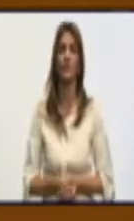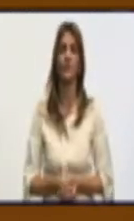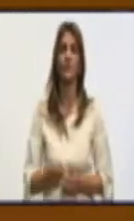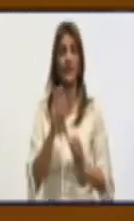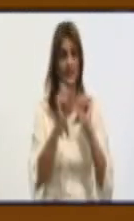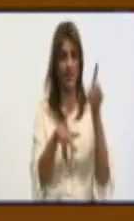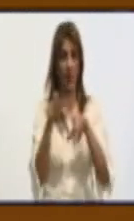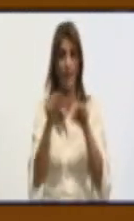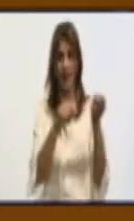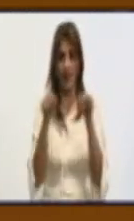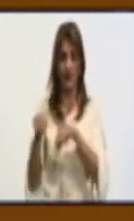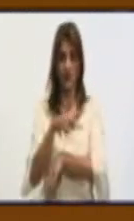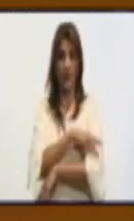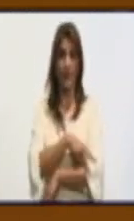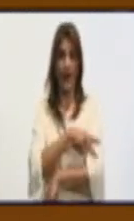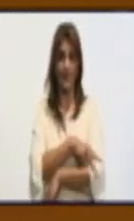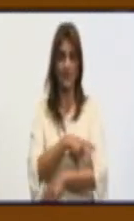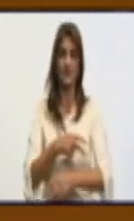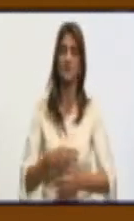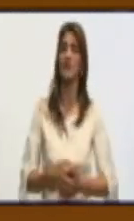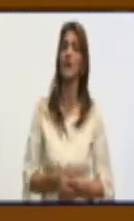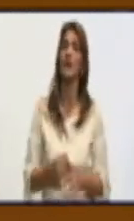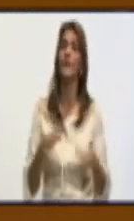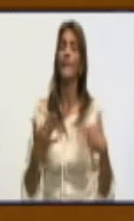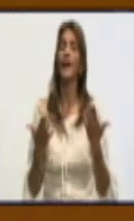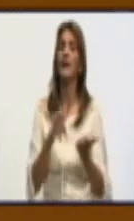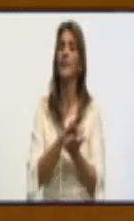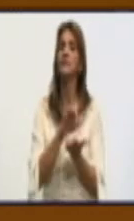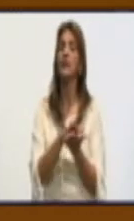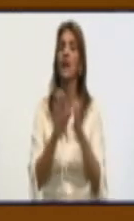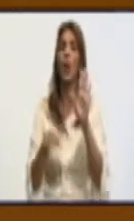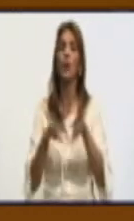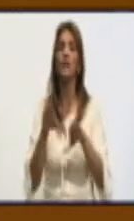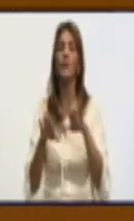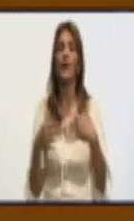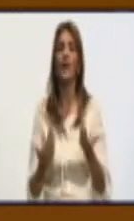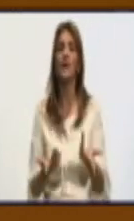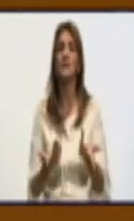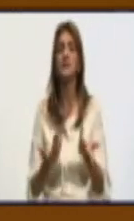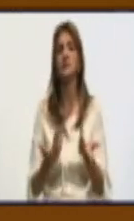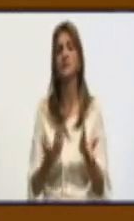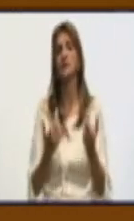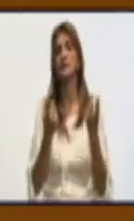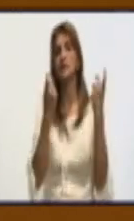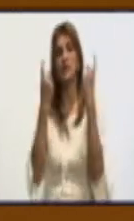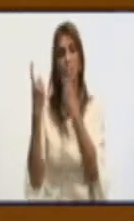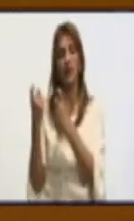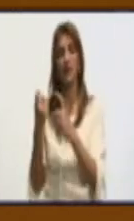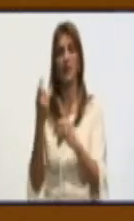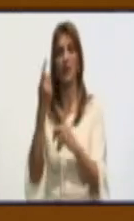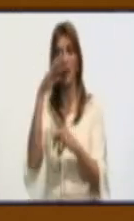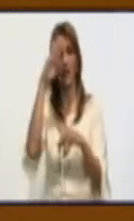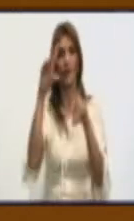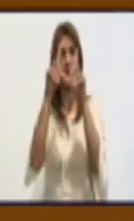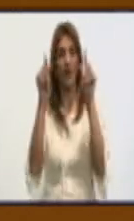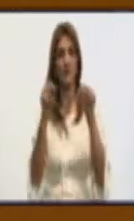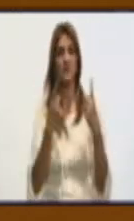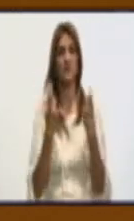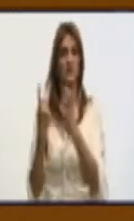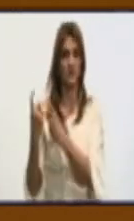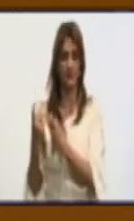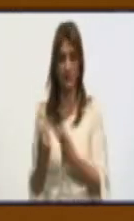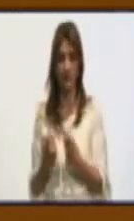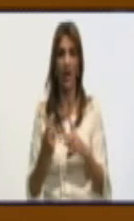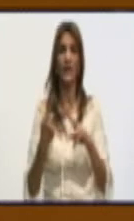país, para mantener los niveles de consumo que el país tenía. Y el combustible, a partir de la situación que ha